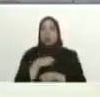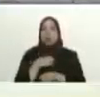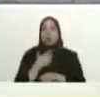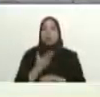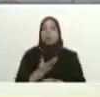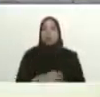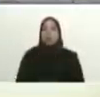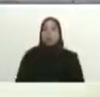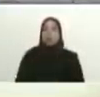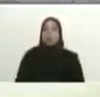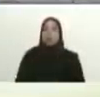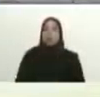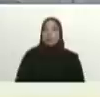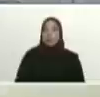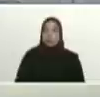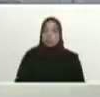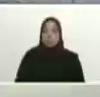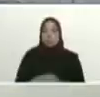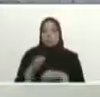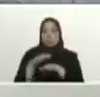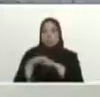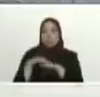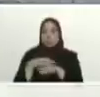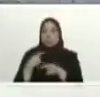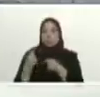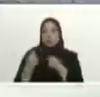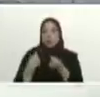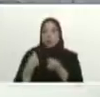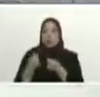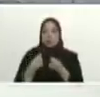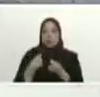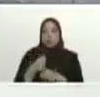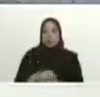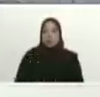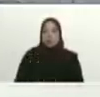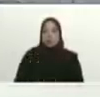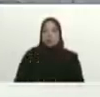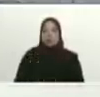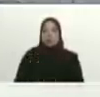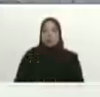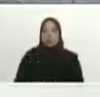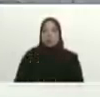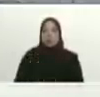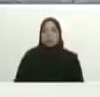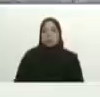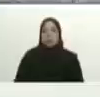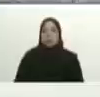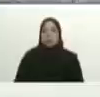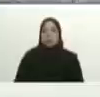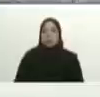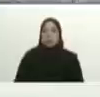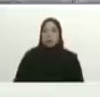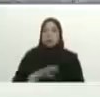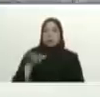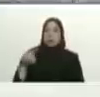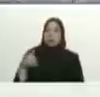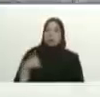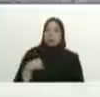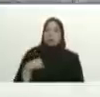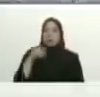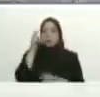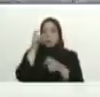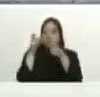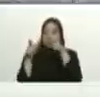el ministro Paredes coordina con ustedes para garantizar el muro que pide Sara y ustedes me lo supervisan allá